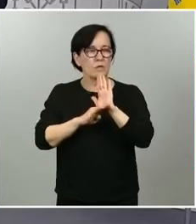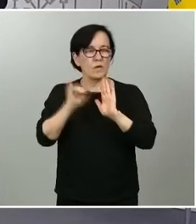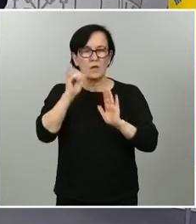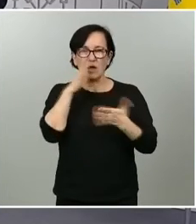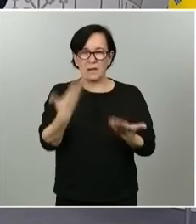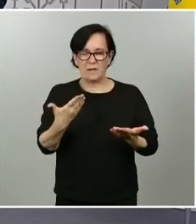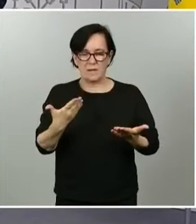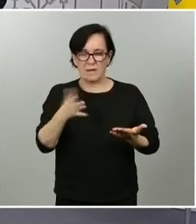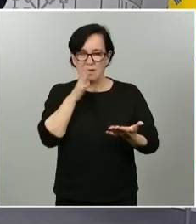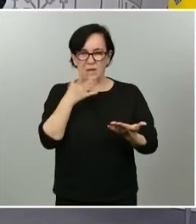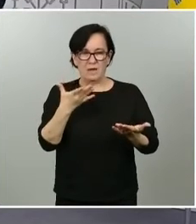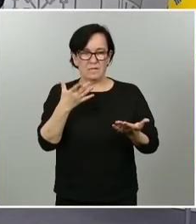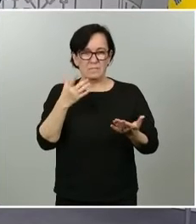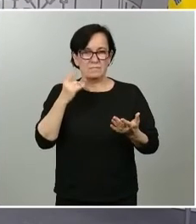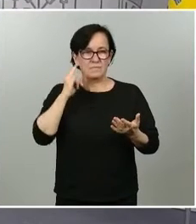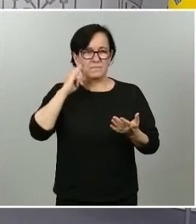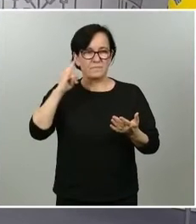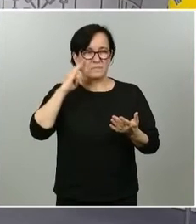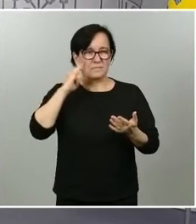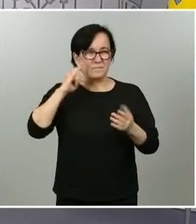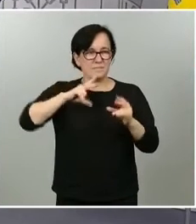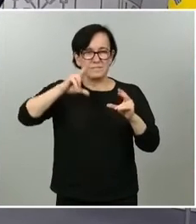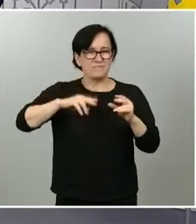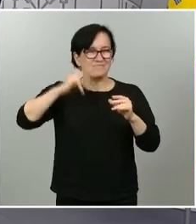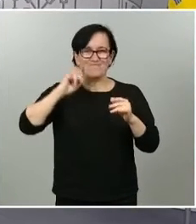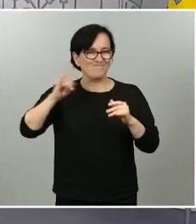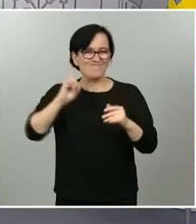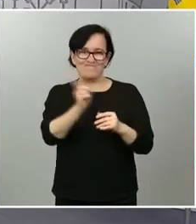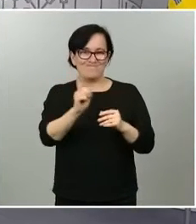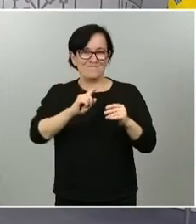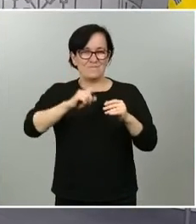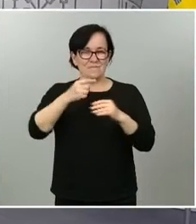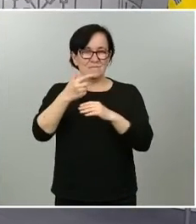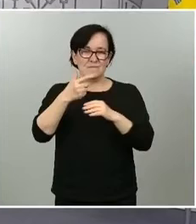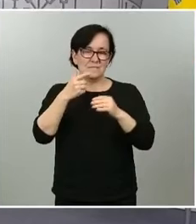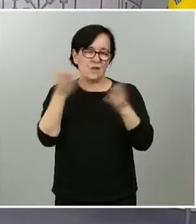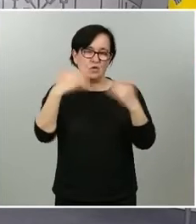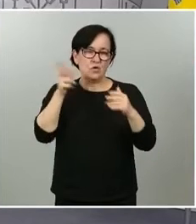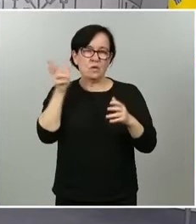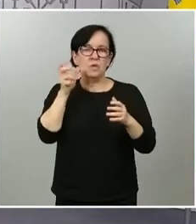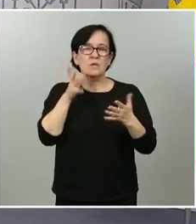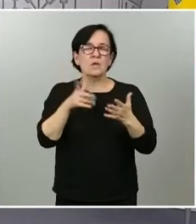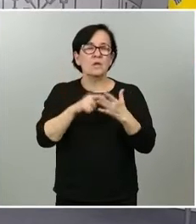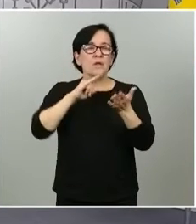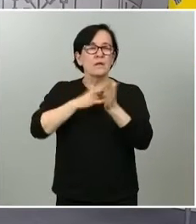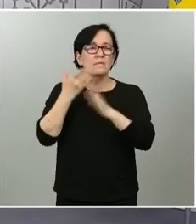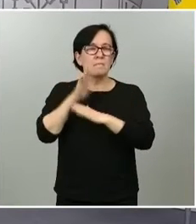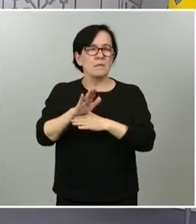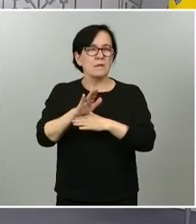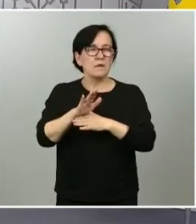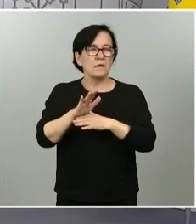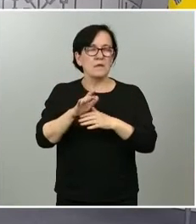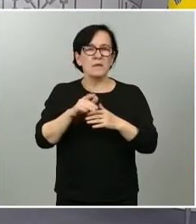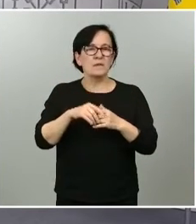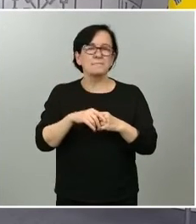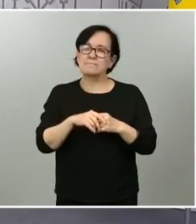las actividades puedan poder envadearles con una ocupación de hasta el 50%. Es el planteamiento del gobierno para conocer